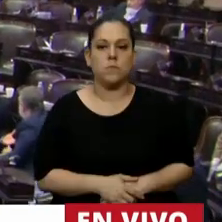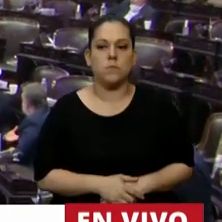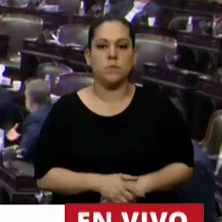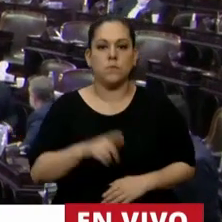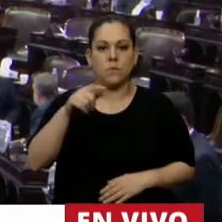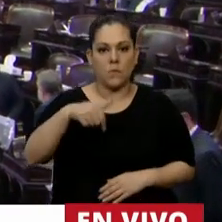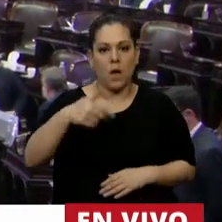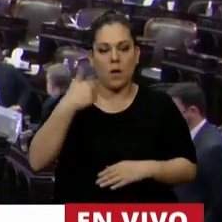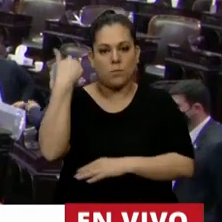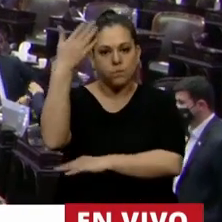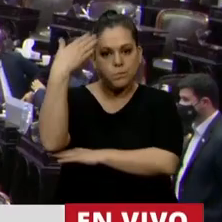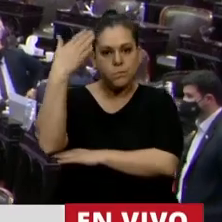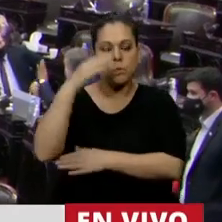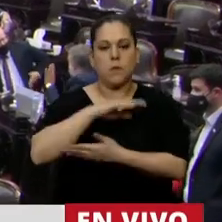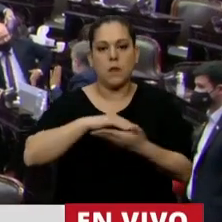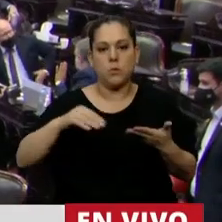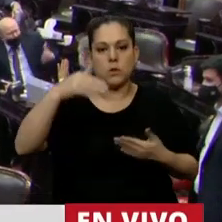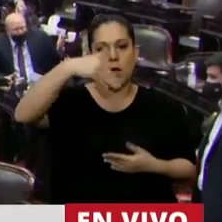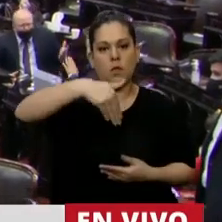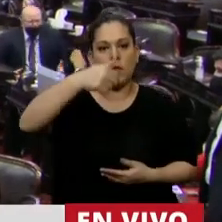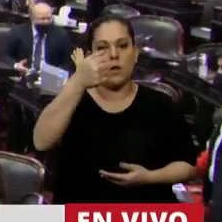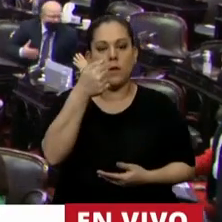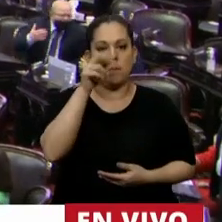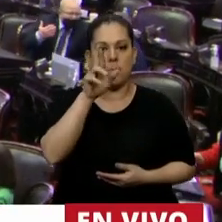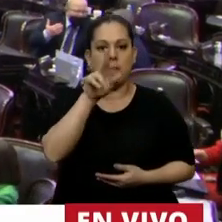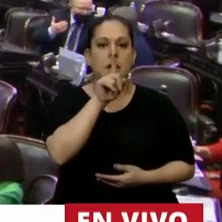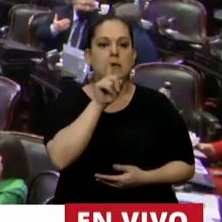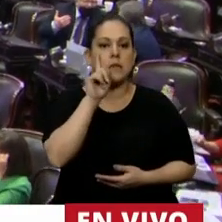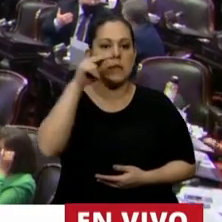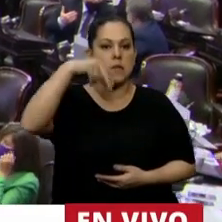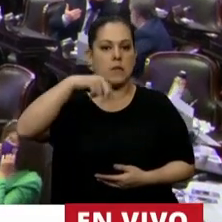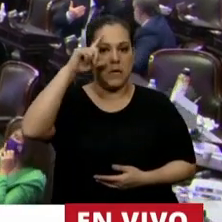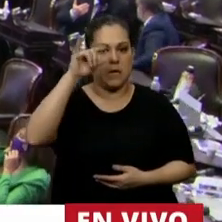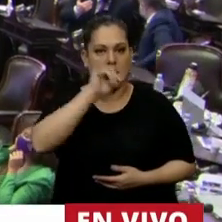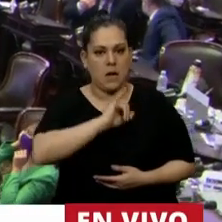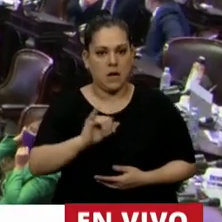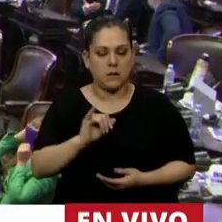Tiene la palabra el diputado Germán Martínez. Gracias, Presidente.